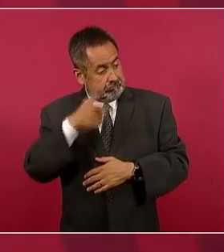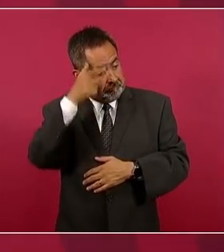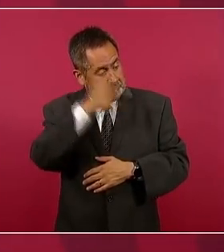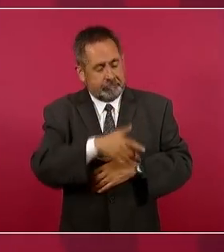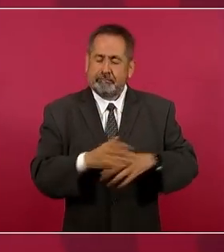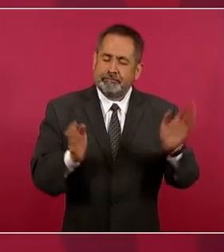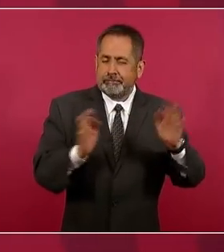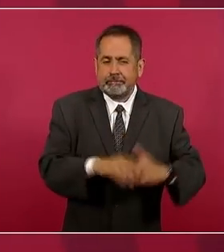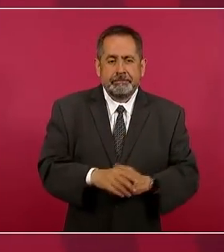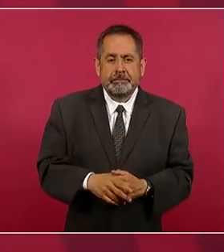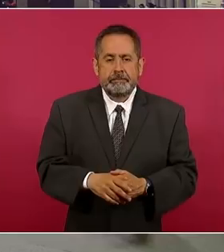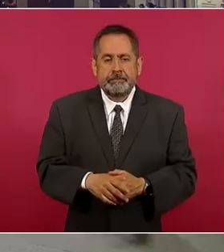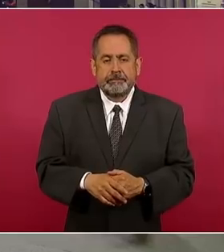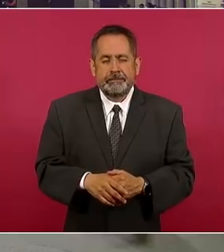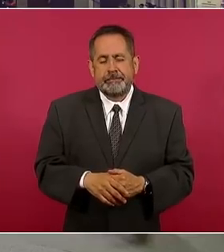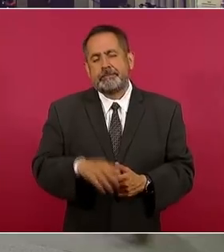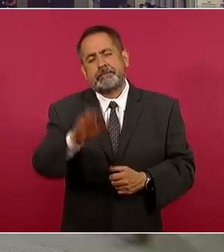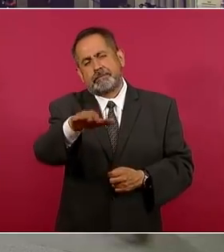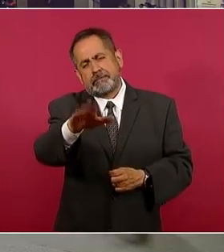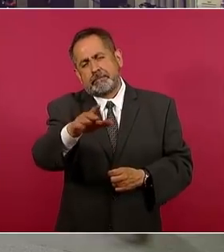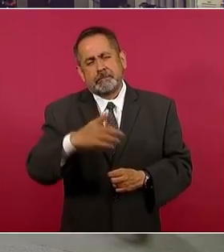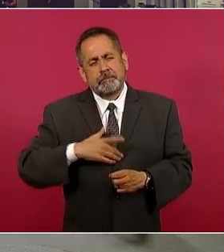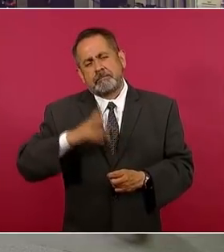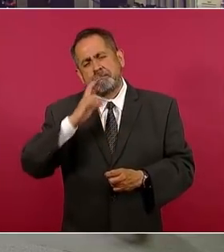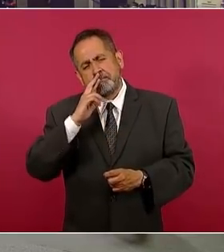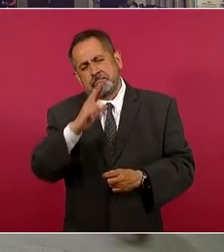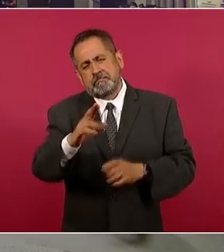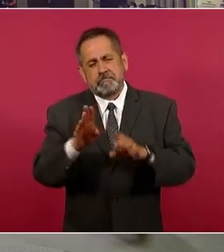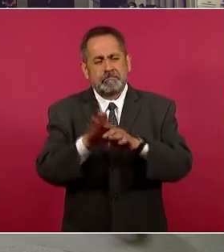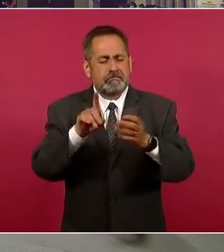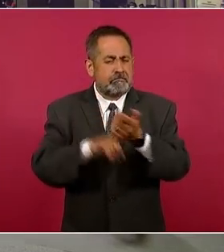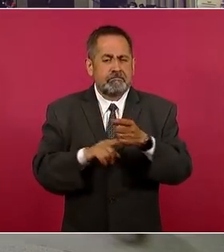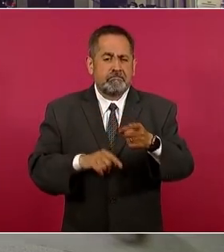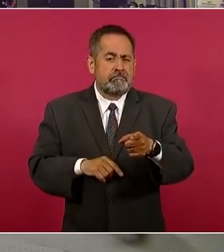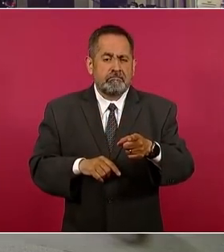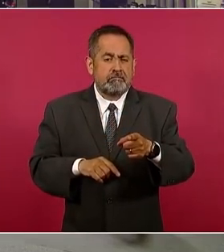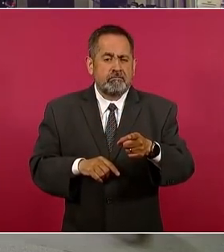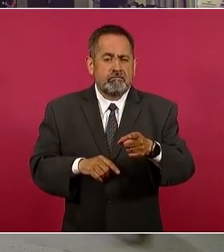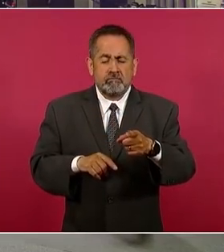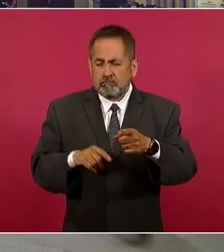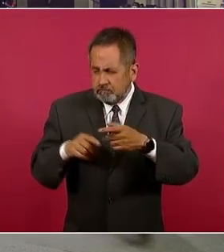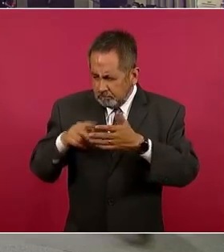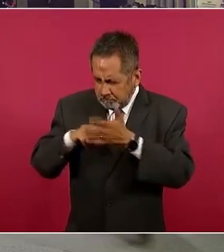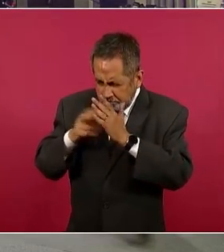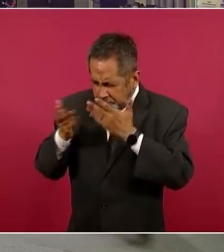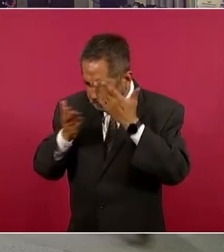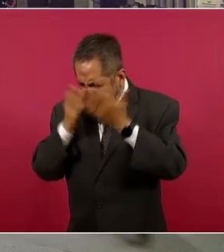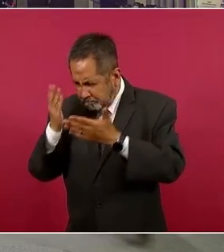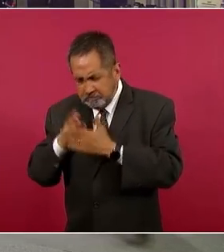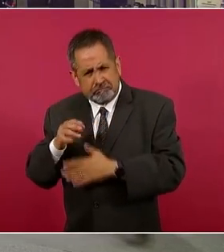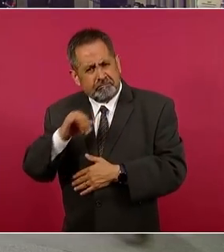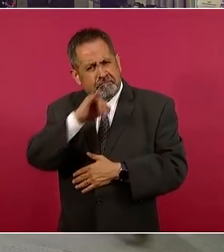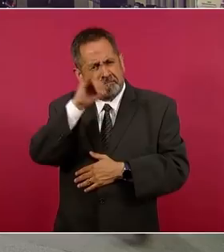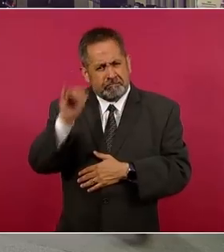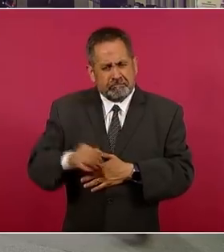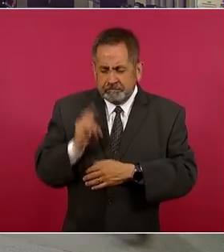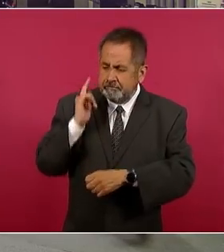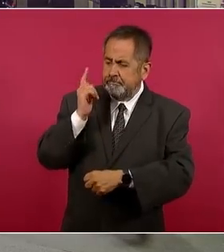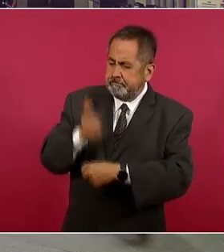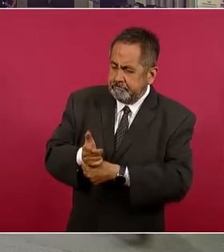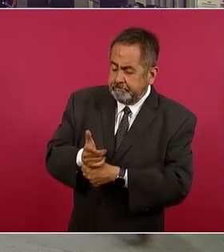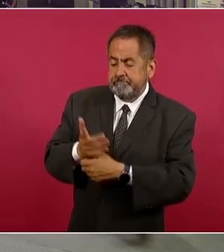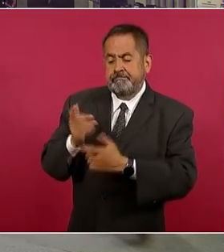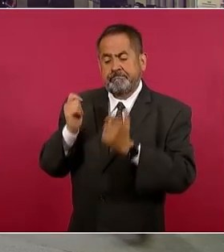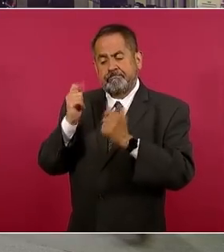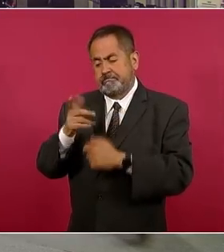¿Usted respondería que justo en el avance de las obras nunca encontraron un riesgo de que pudiera derrumbarse en algún punto